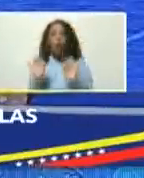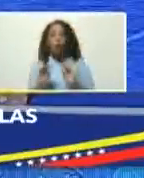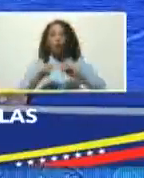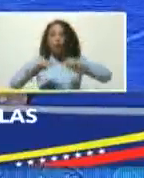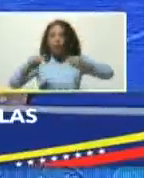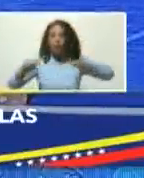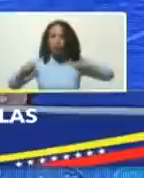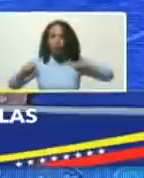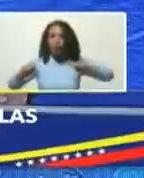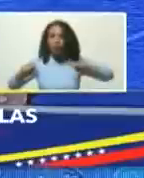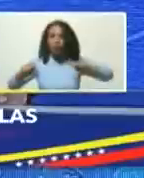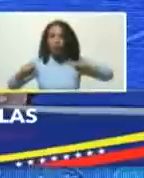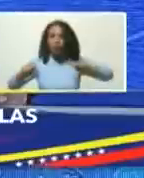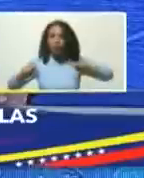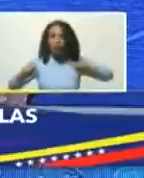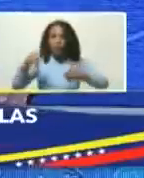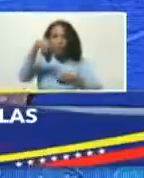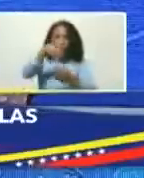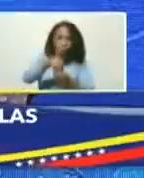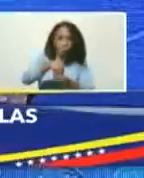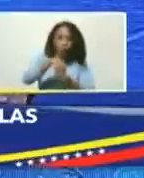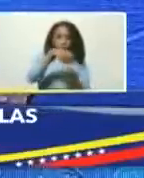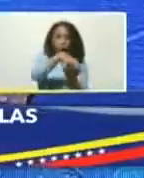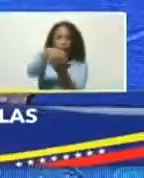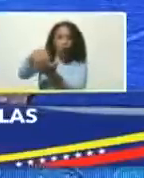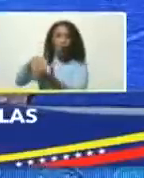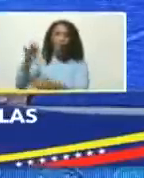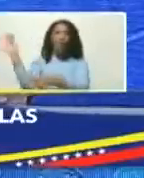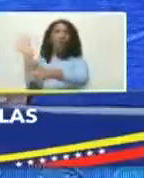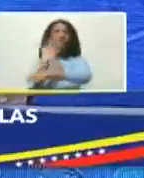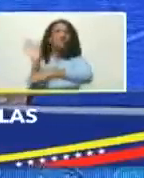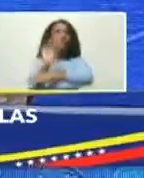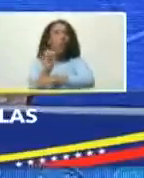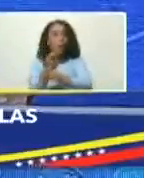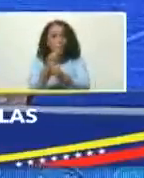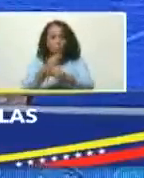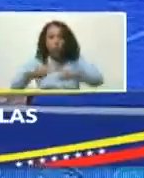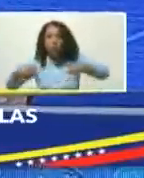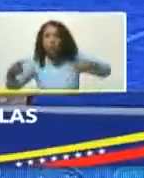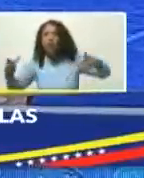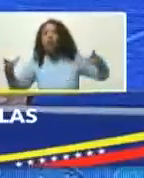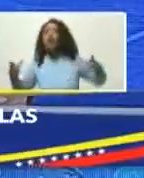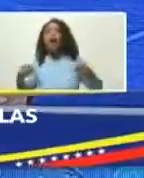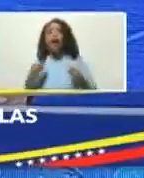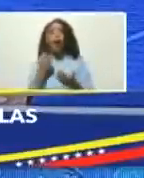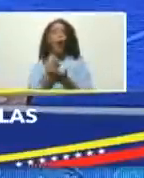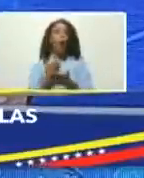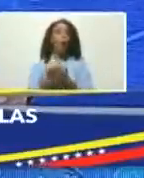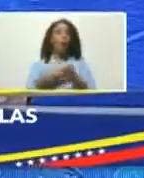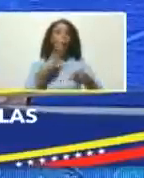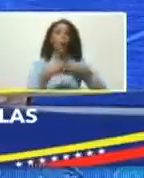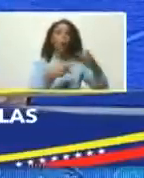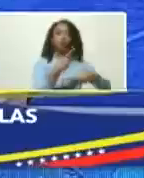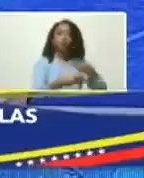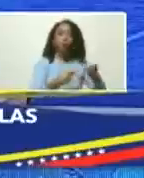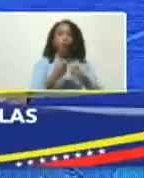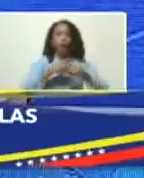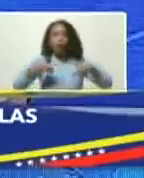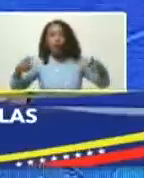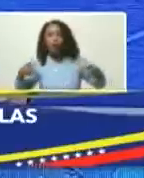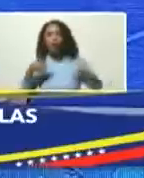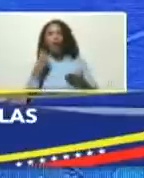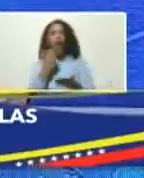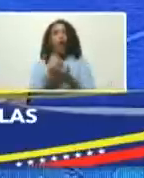territoriales, regionales, en función del crecimiento de la economía productiva, del crecimiento de la